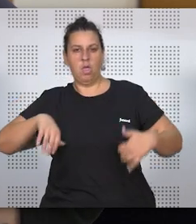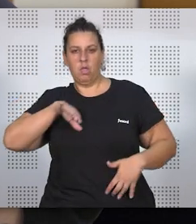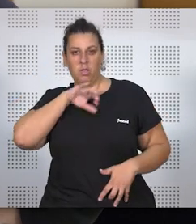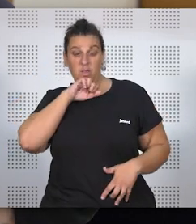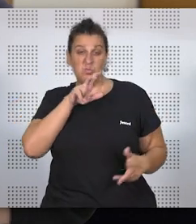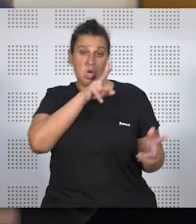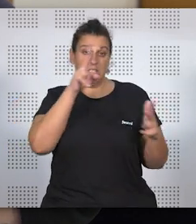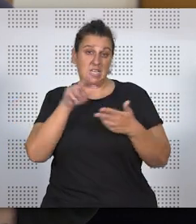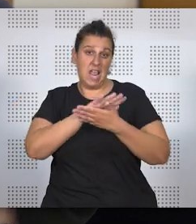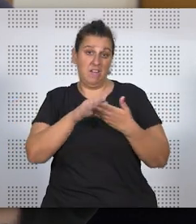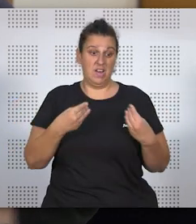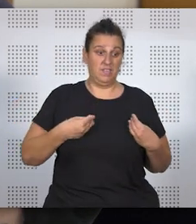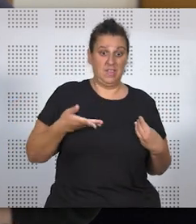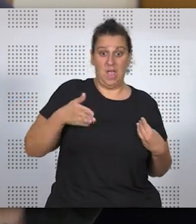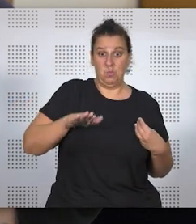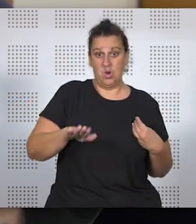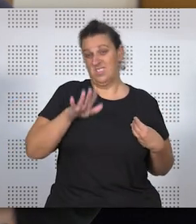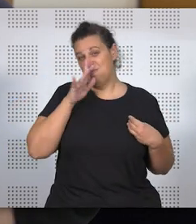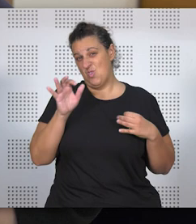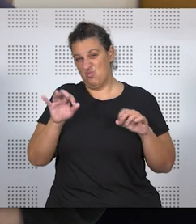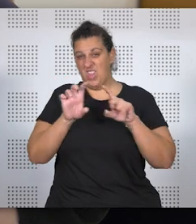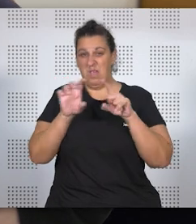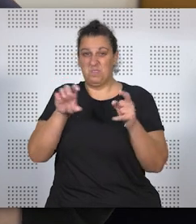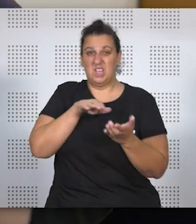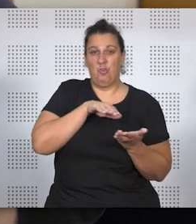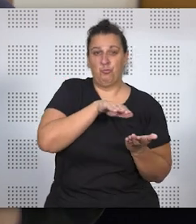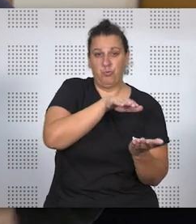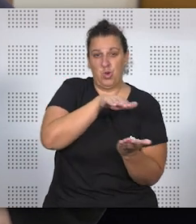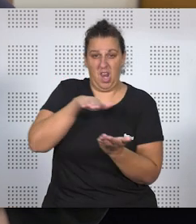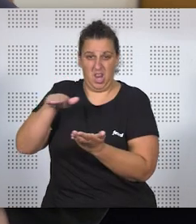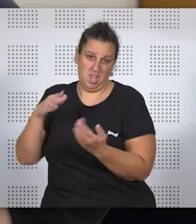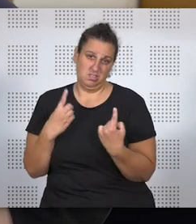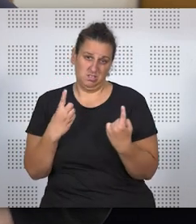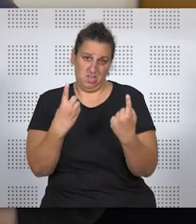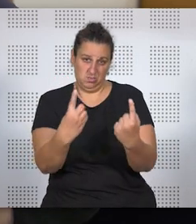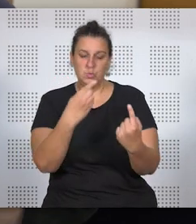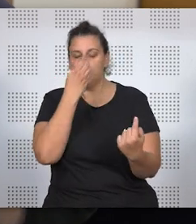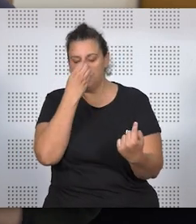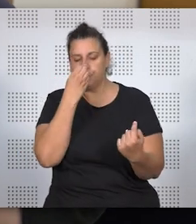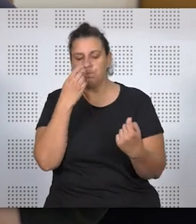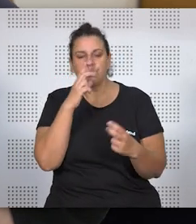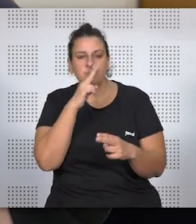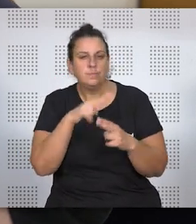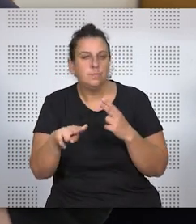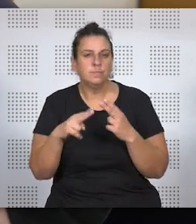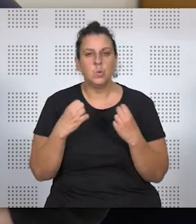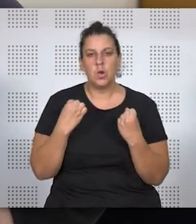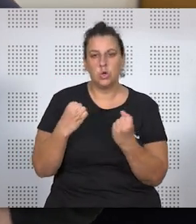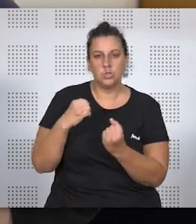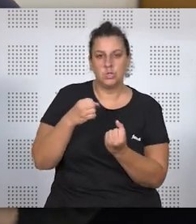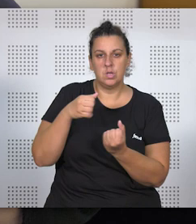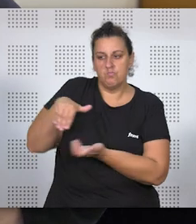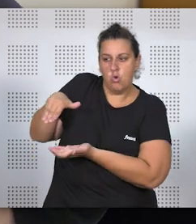porque la serie habla de la vida y de la muerte, con eso de hay una funeraria, es una serie complejísima y extraordinaria, con muchas capas de lectura,